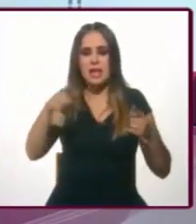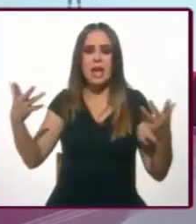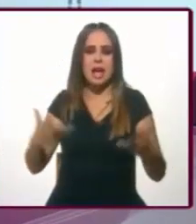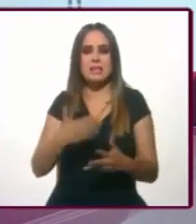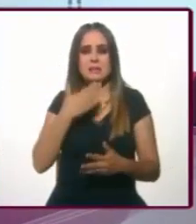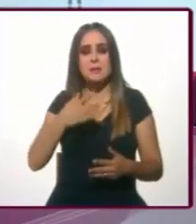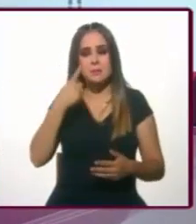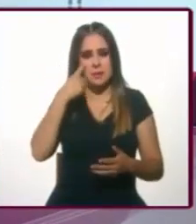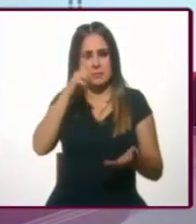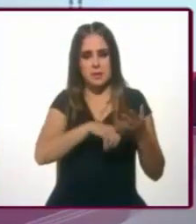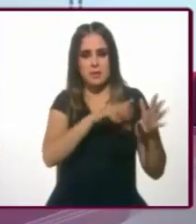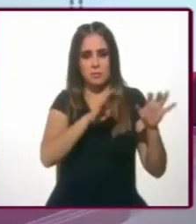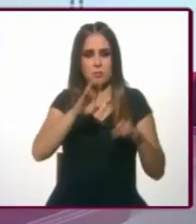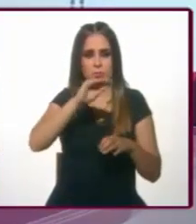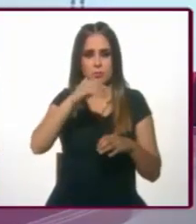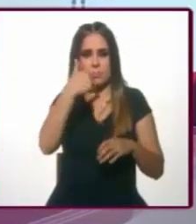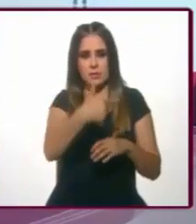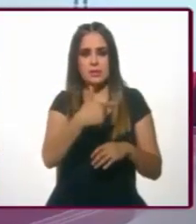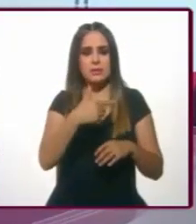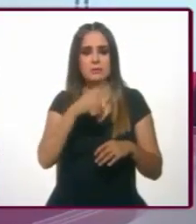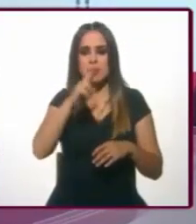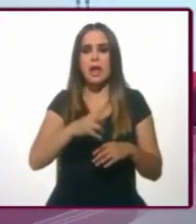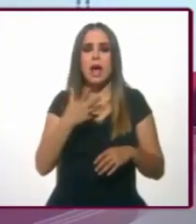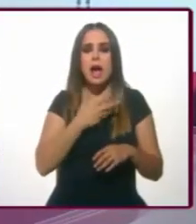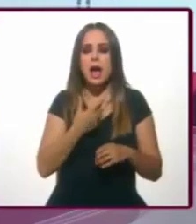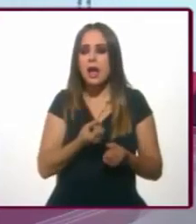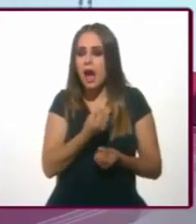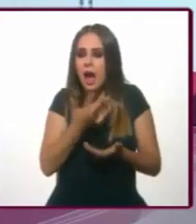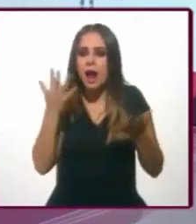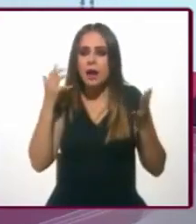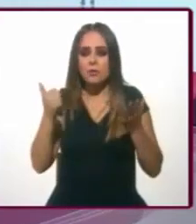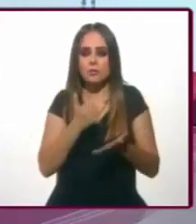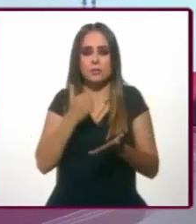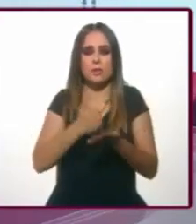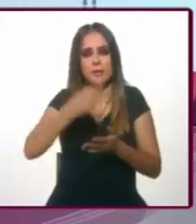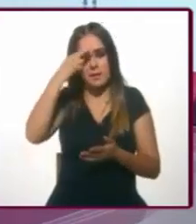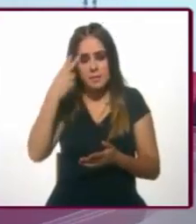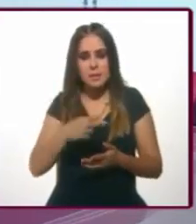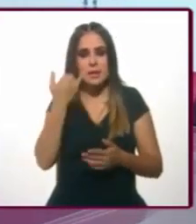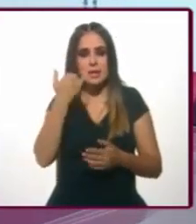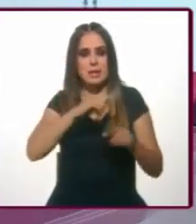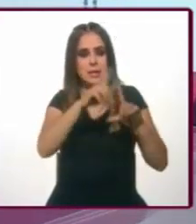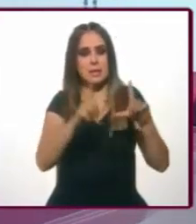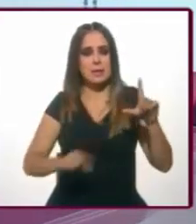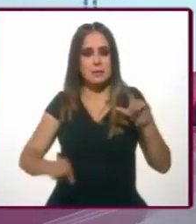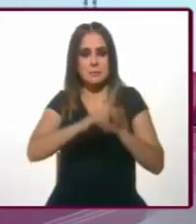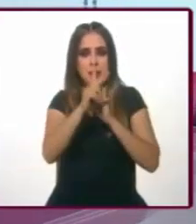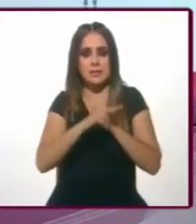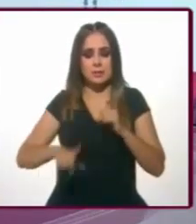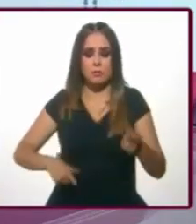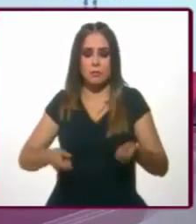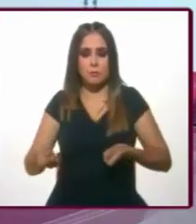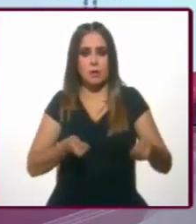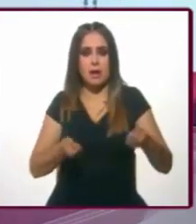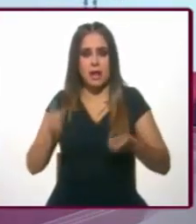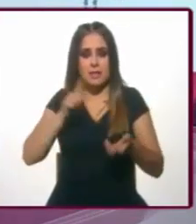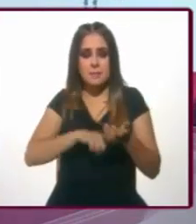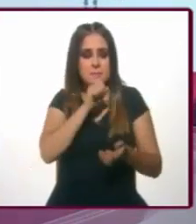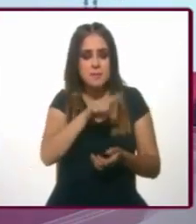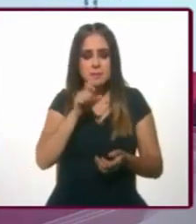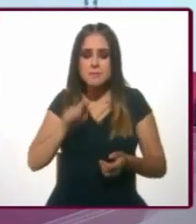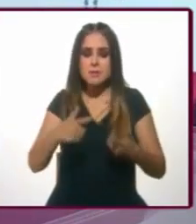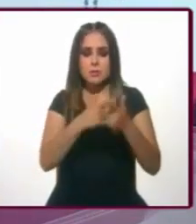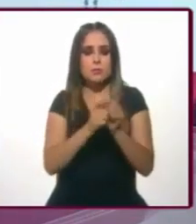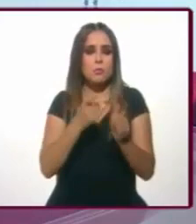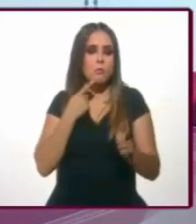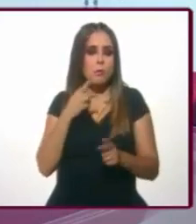desde 1997 no coincidíamos en Ciudad de México y el país gobernados por el mismo partido. Así es. Esto es